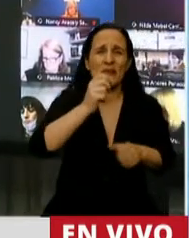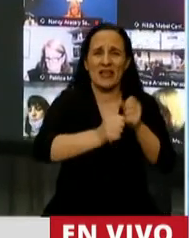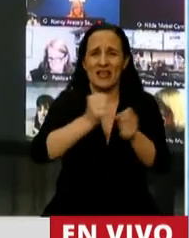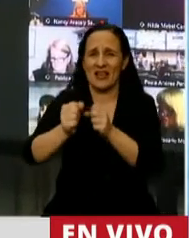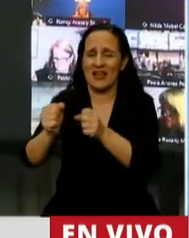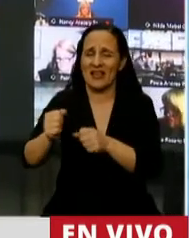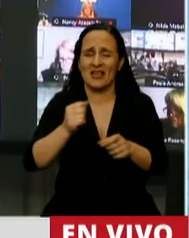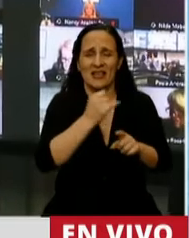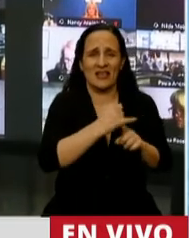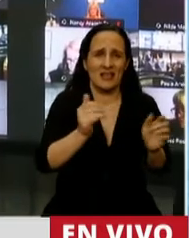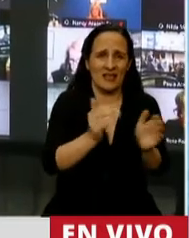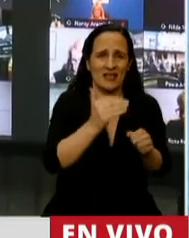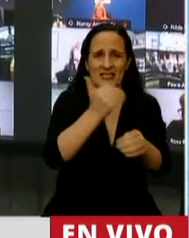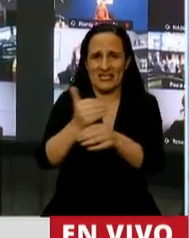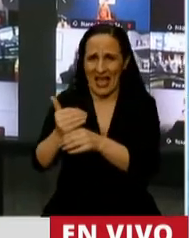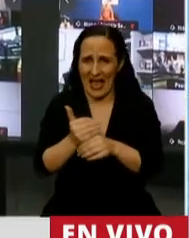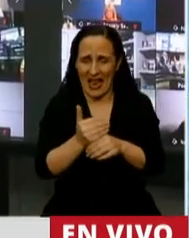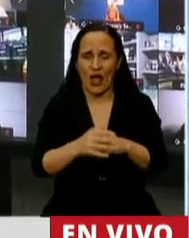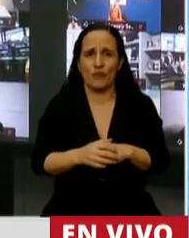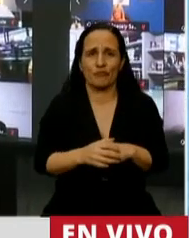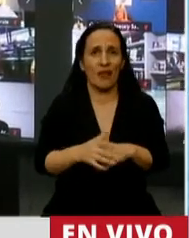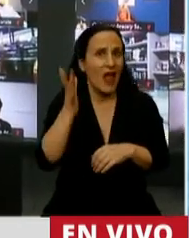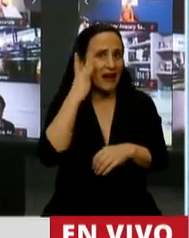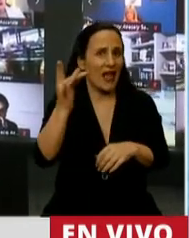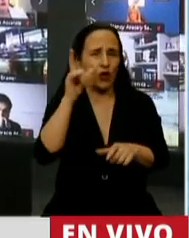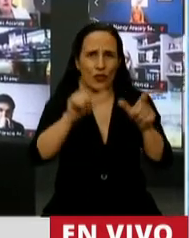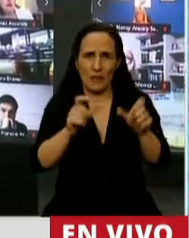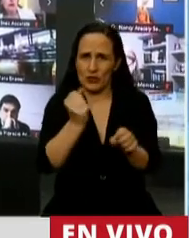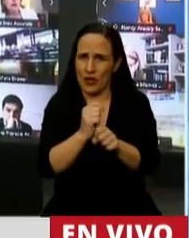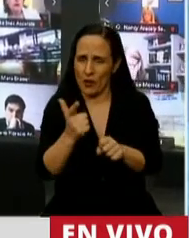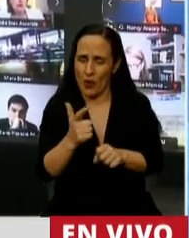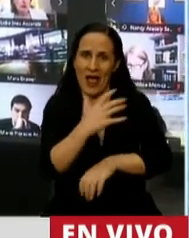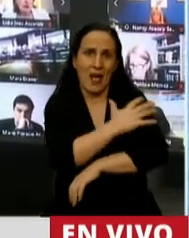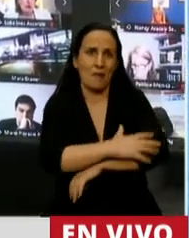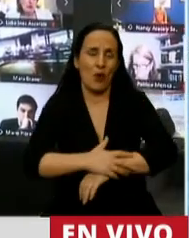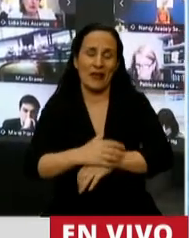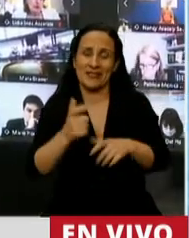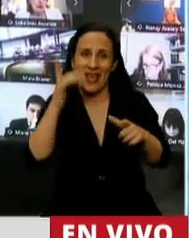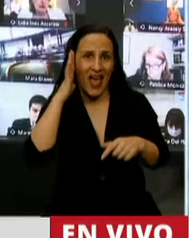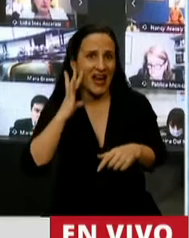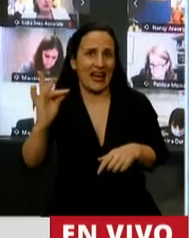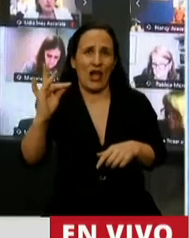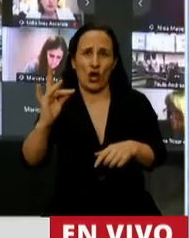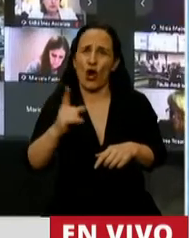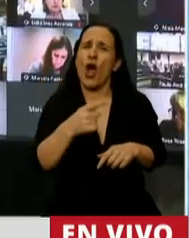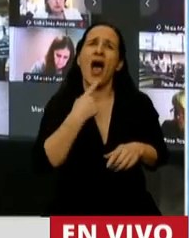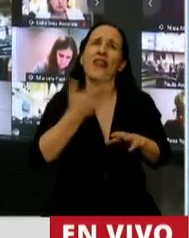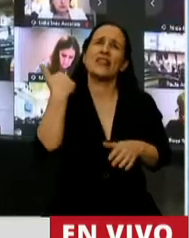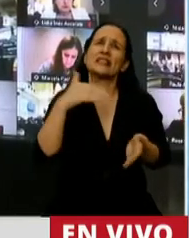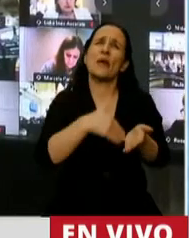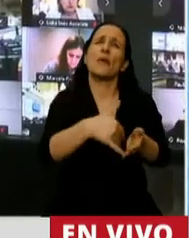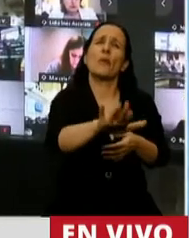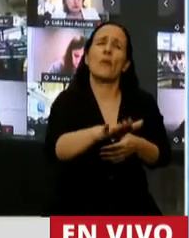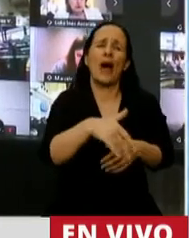años. Récord de desocupación, récord de pobreza, los mismos que prometían la pobreza cero. Y cuando hoy